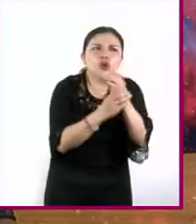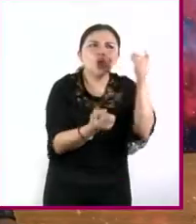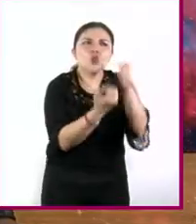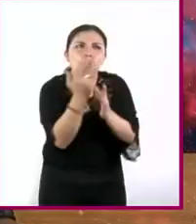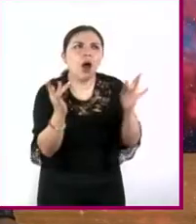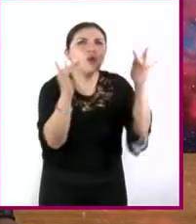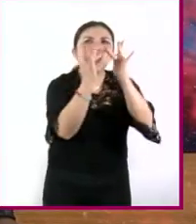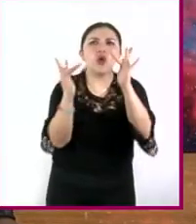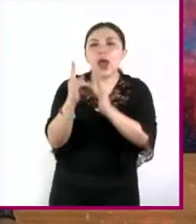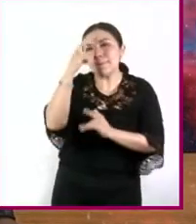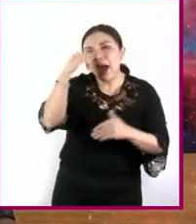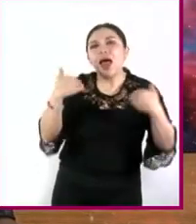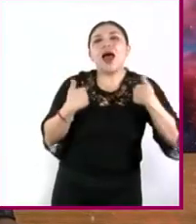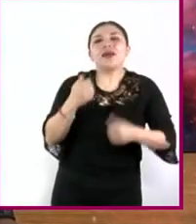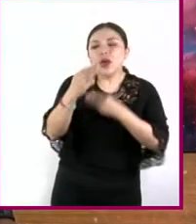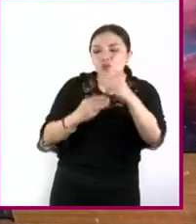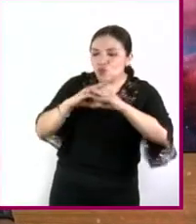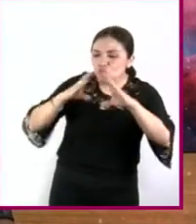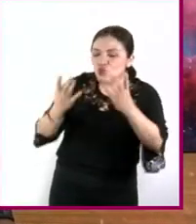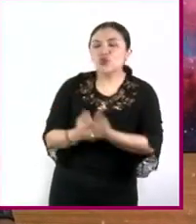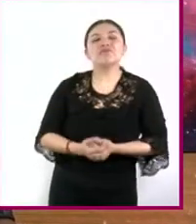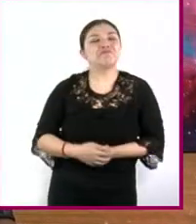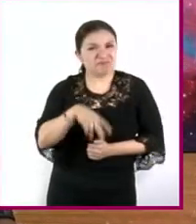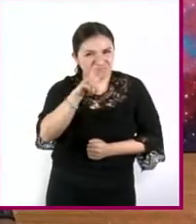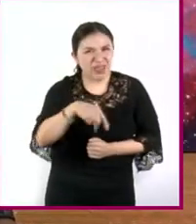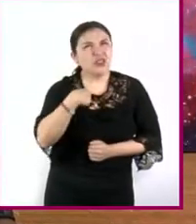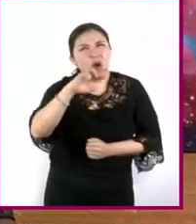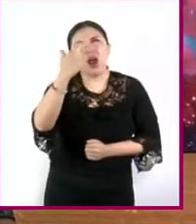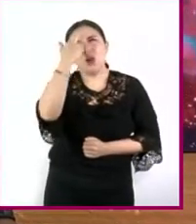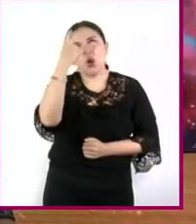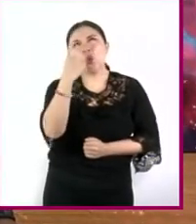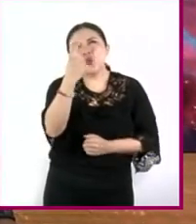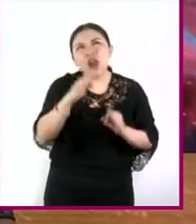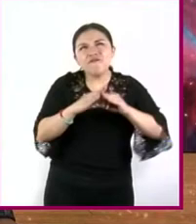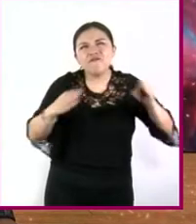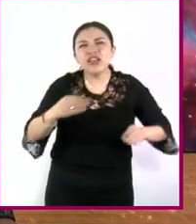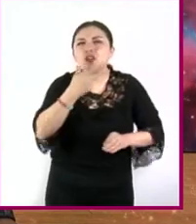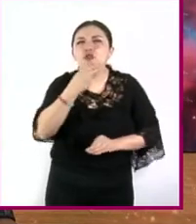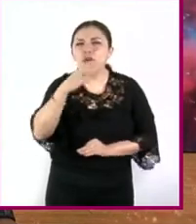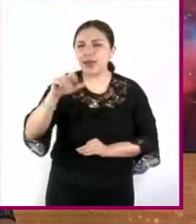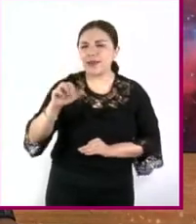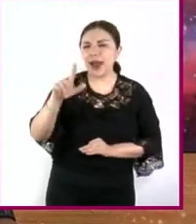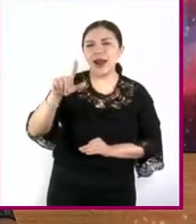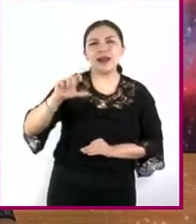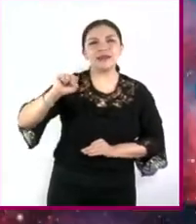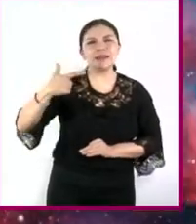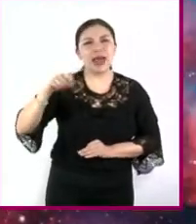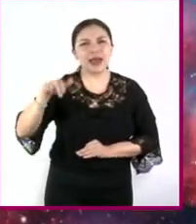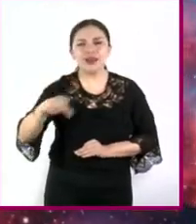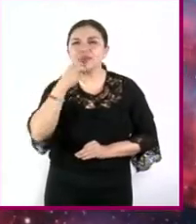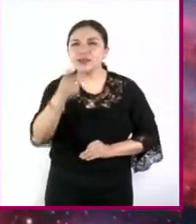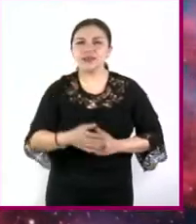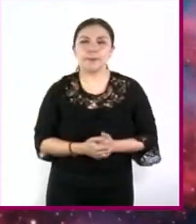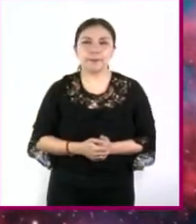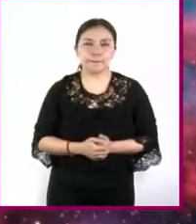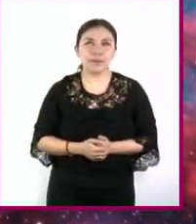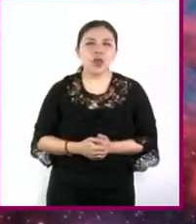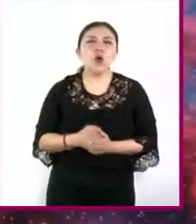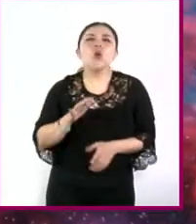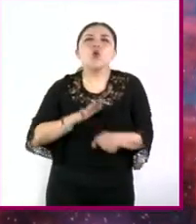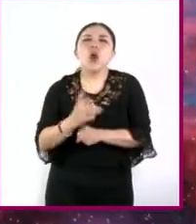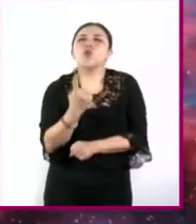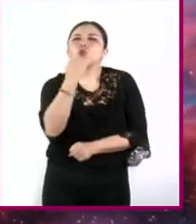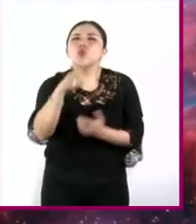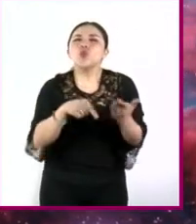Con esto que dices, Memo me acuerdo de una frase de Carl Sagan que dice En algún lugar,